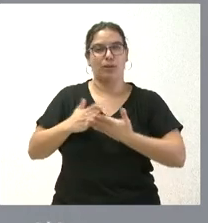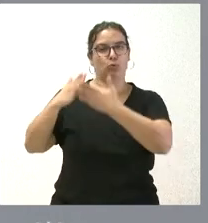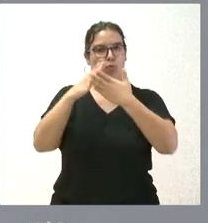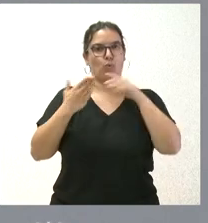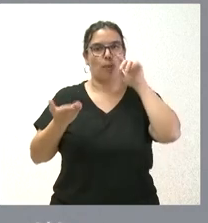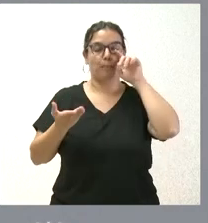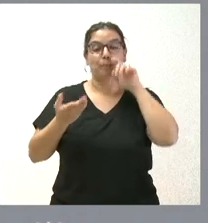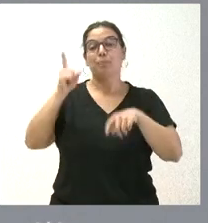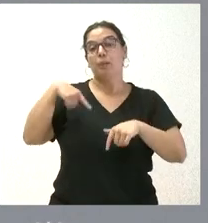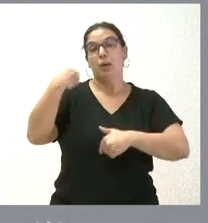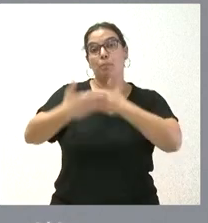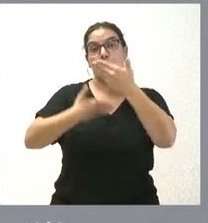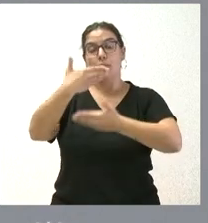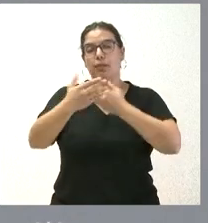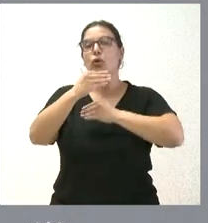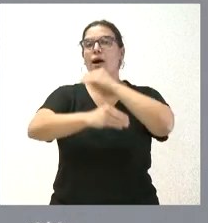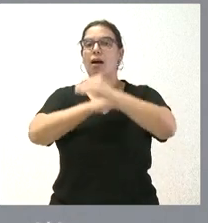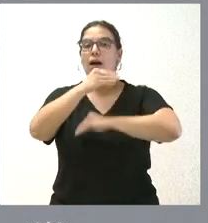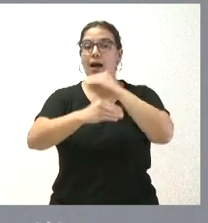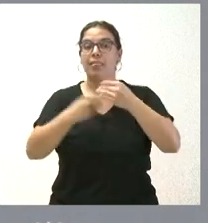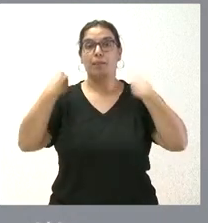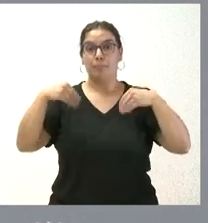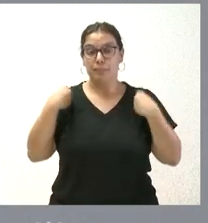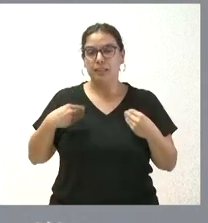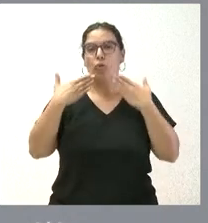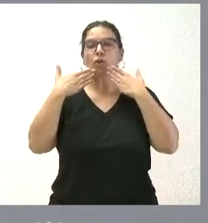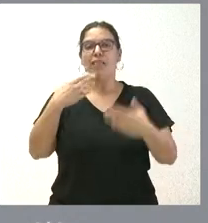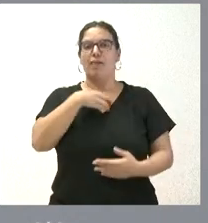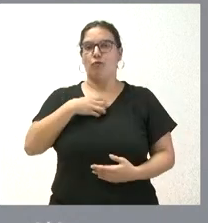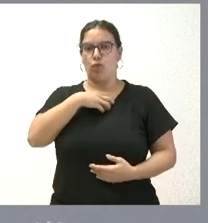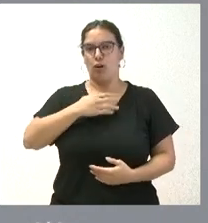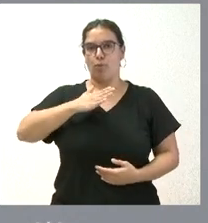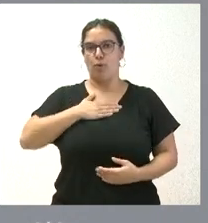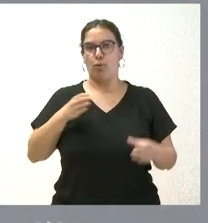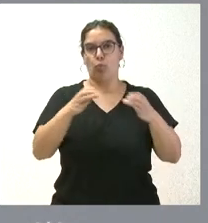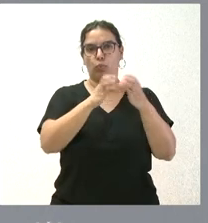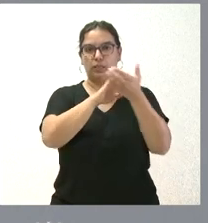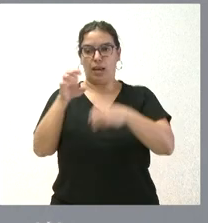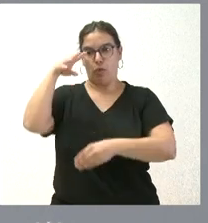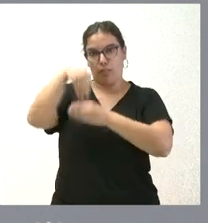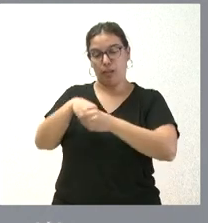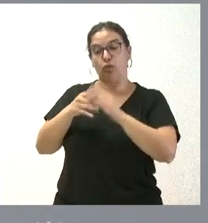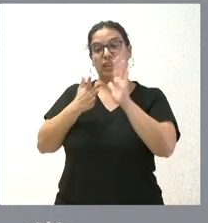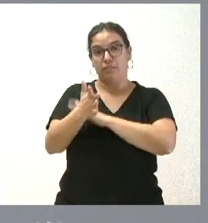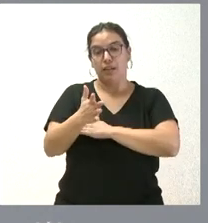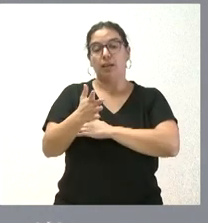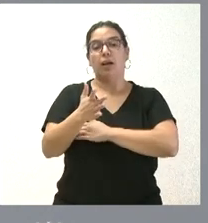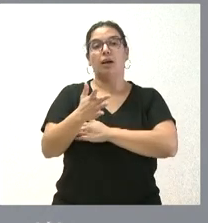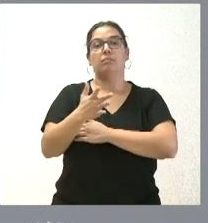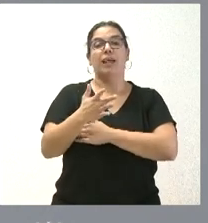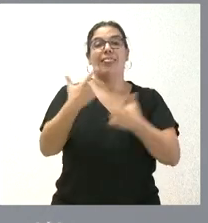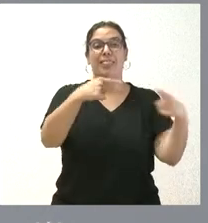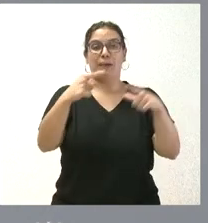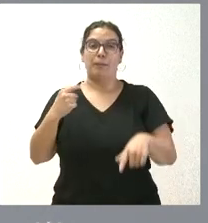señalo, un procedimiento que se va a hacer a través de los empleados públicos de la Junta de Castilla y León y, por tanto, se formará dentro de los diferentes